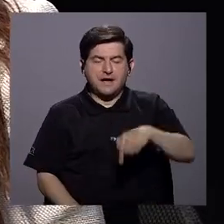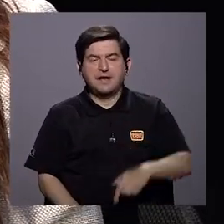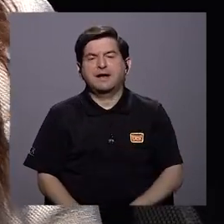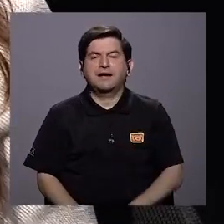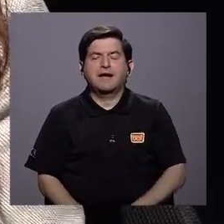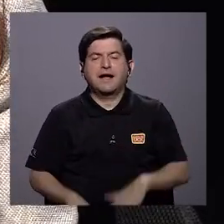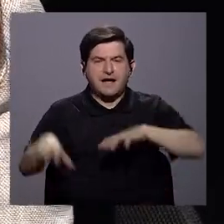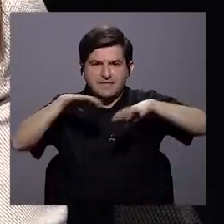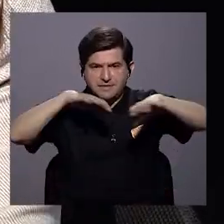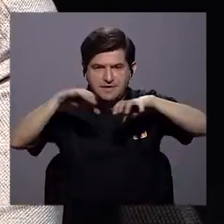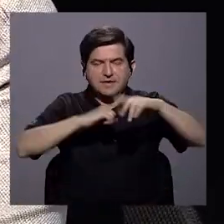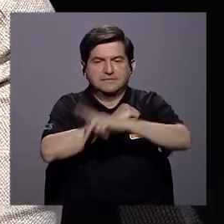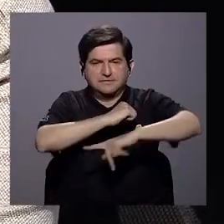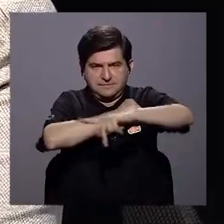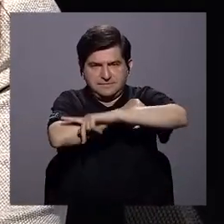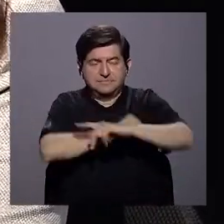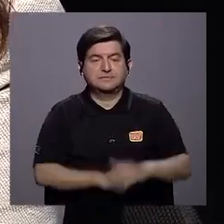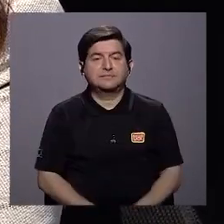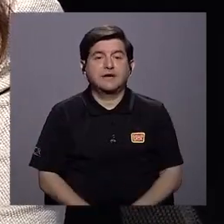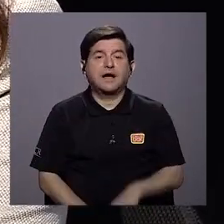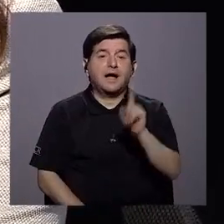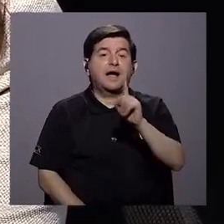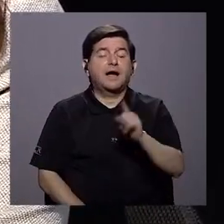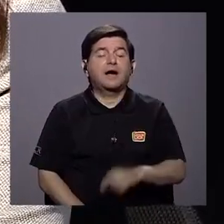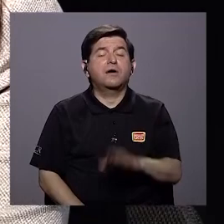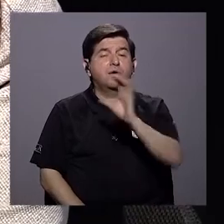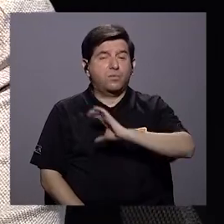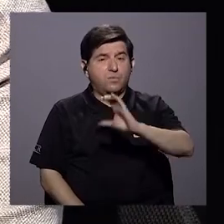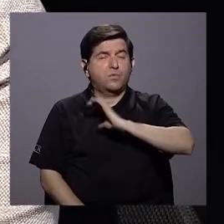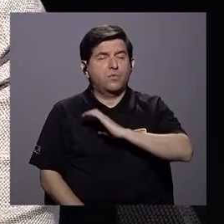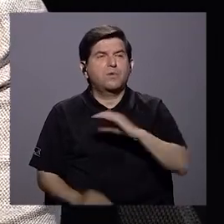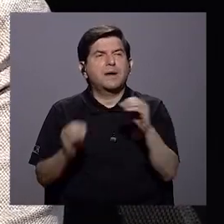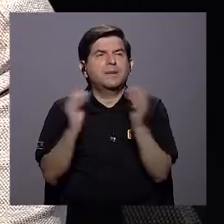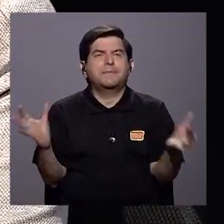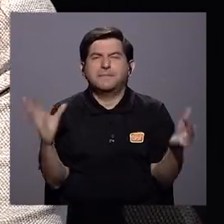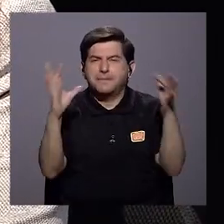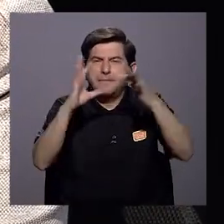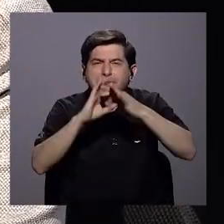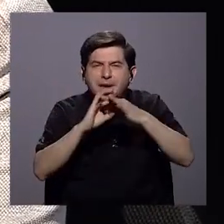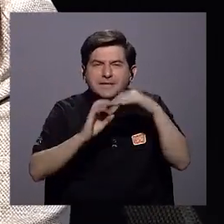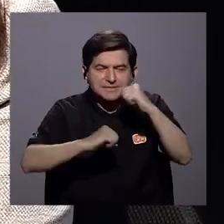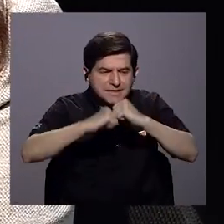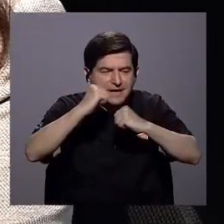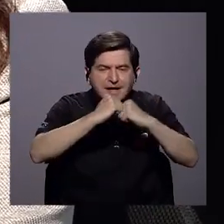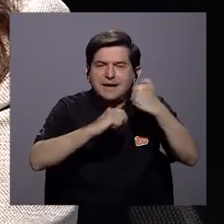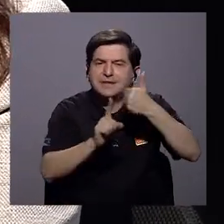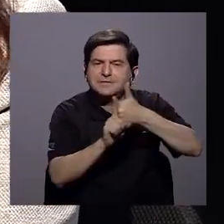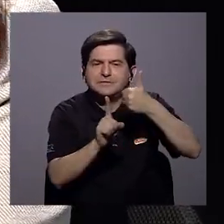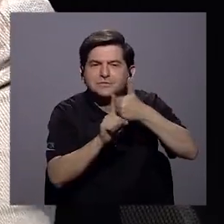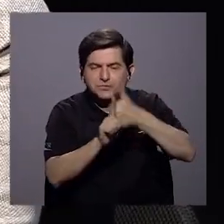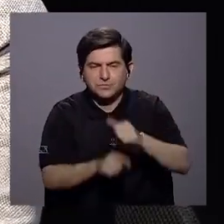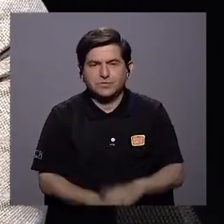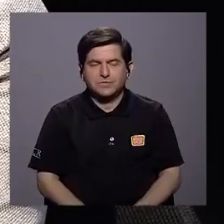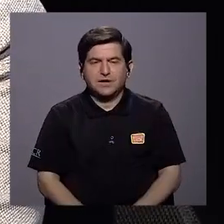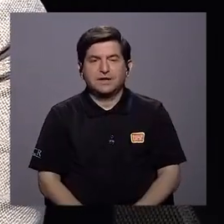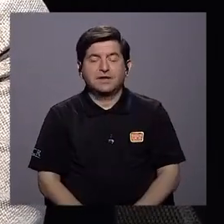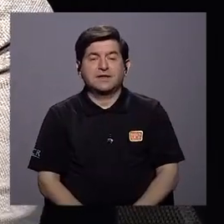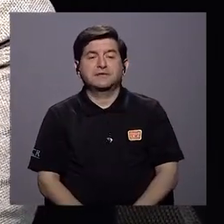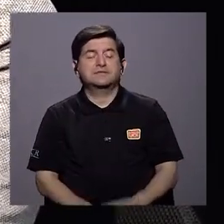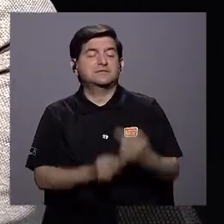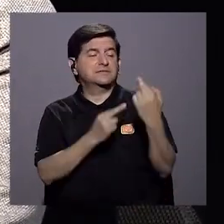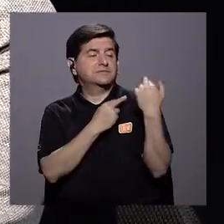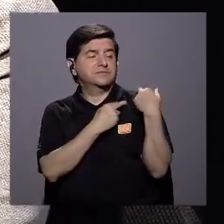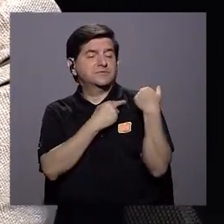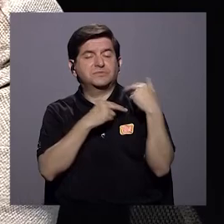en nuestro país. También, por supuesto, hay una dimensión que incluso está más asociada a la parte estructural que tiene que ver con las competencias